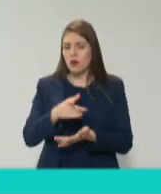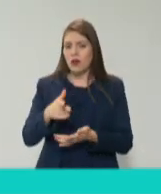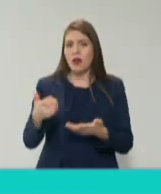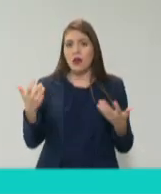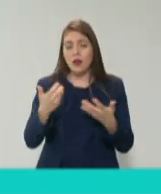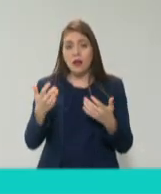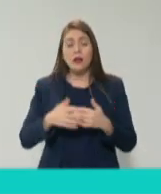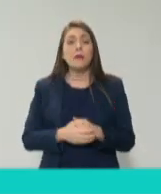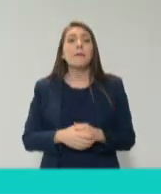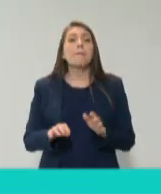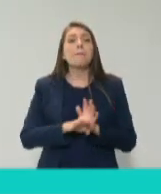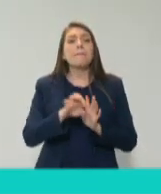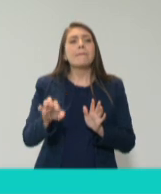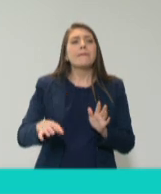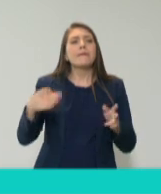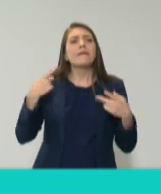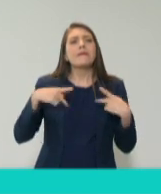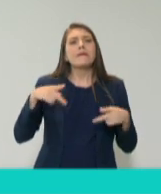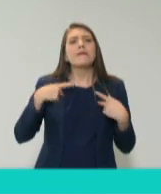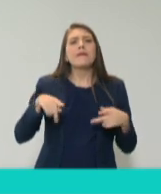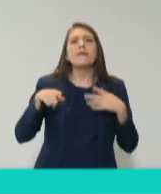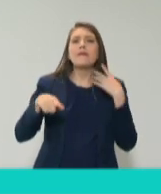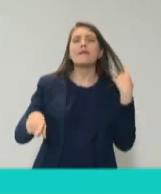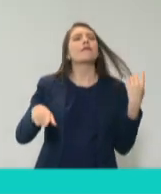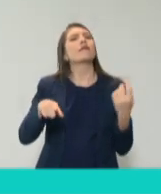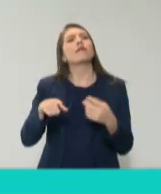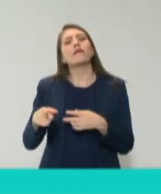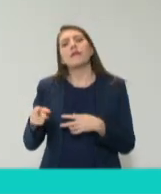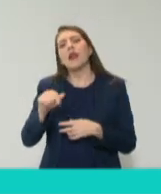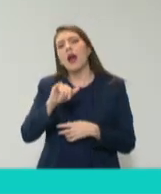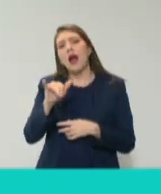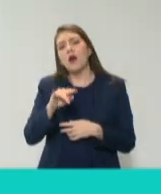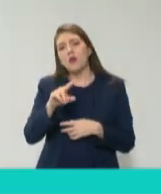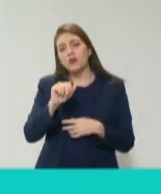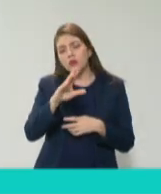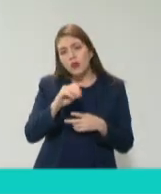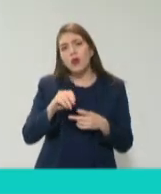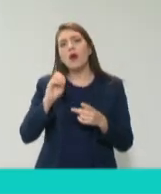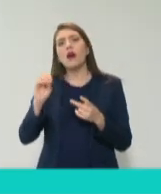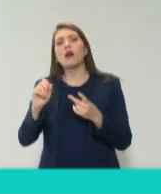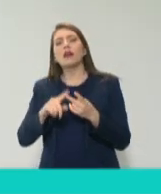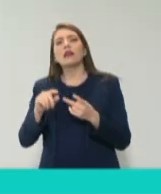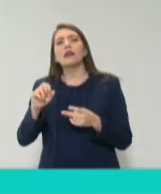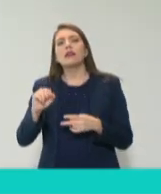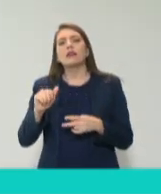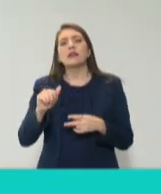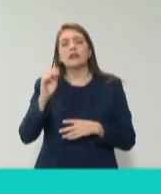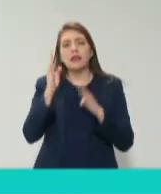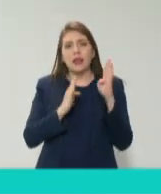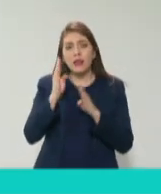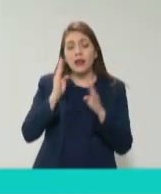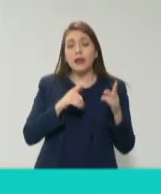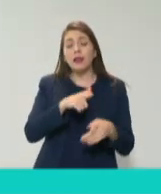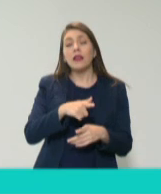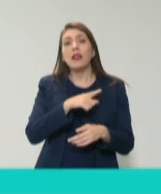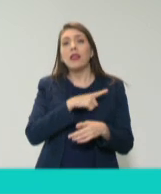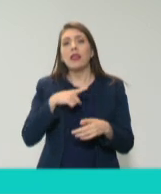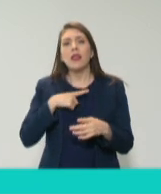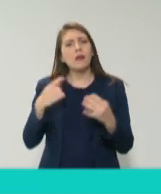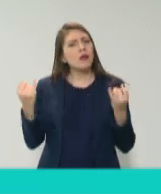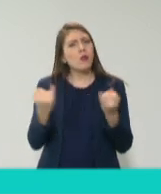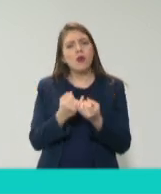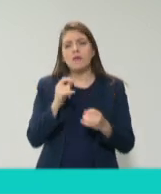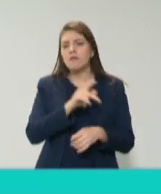persona está en satélite y luego se viene para el ajusco, sus datos migran en este mismo sistema, ya hay un seguimiento